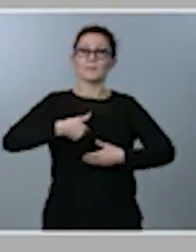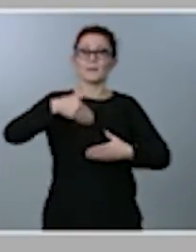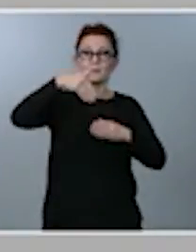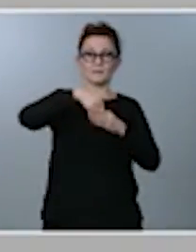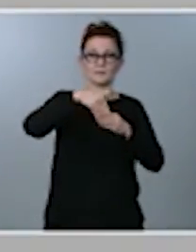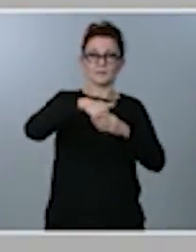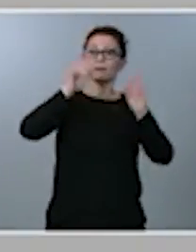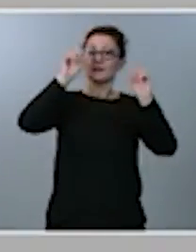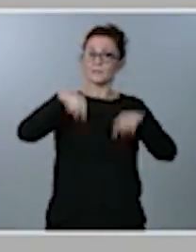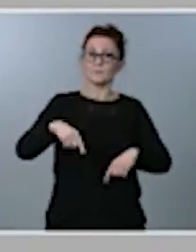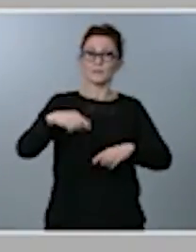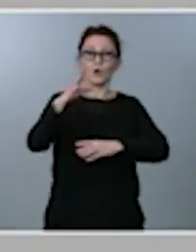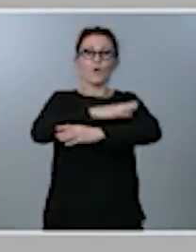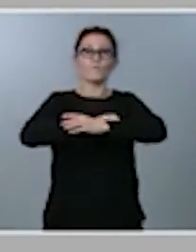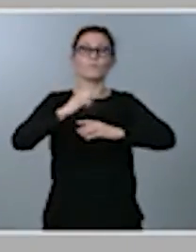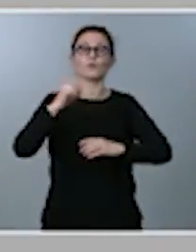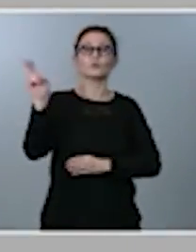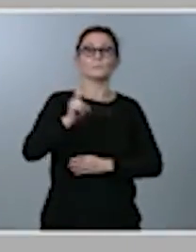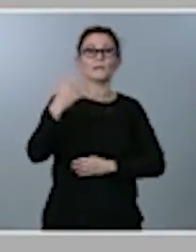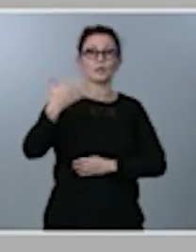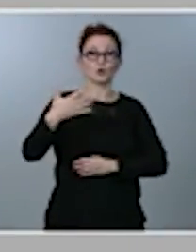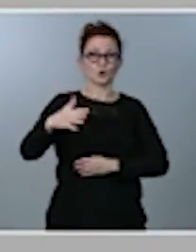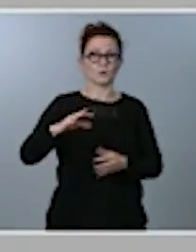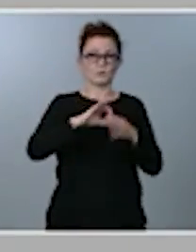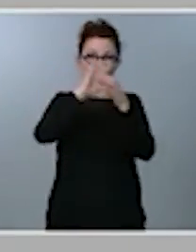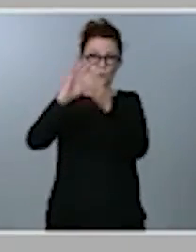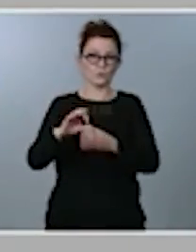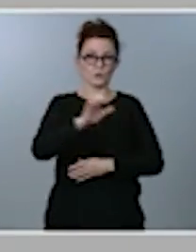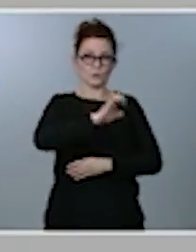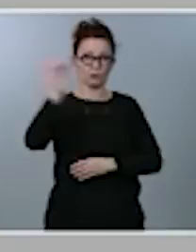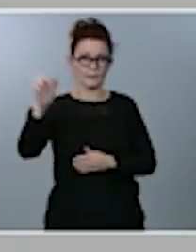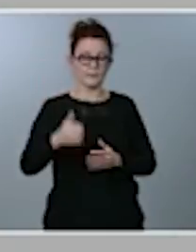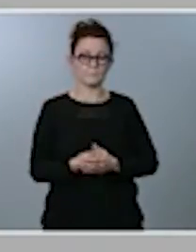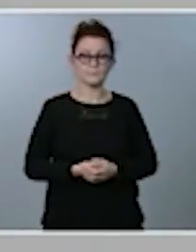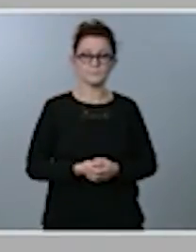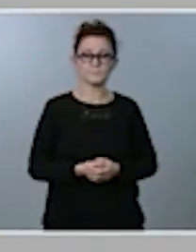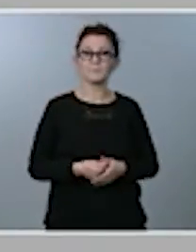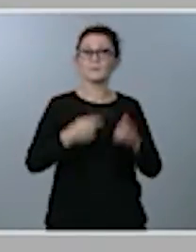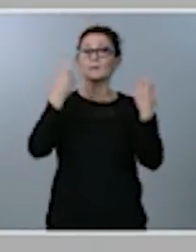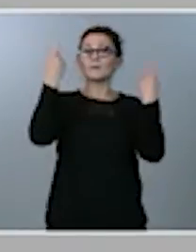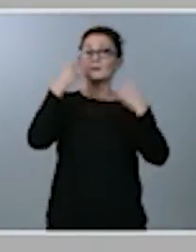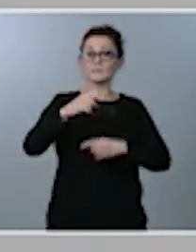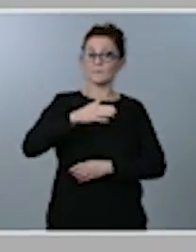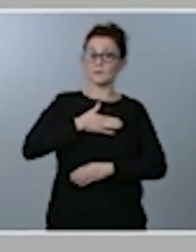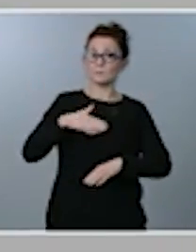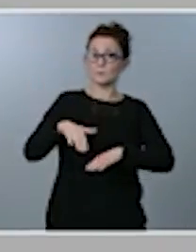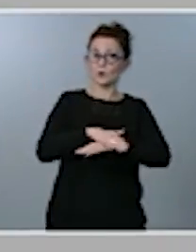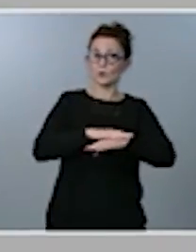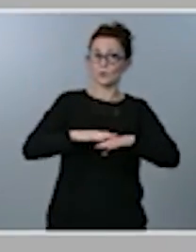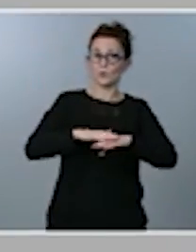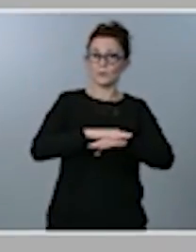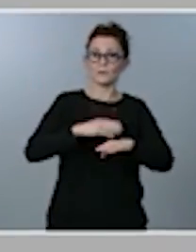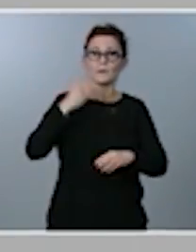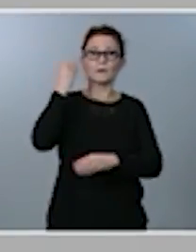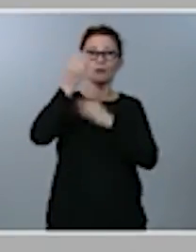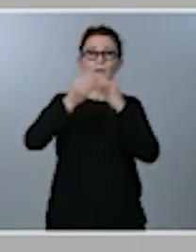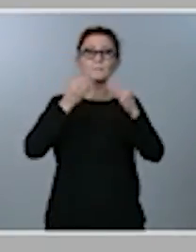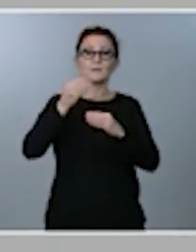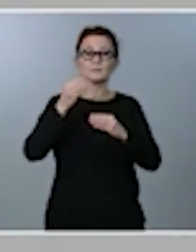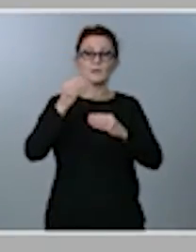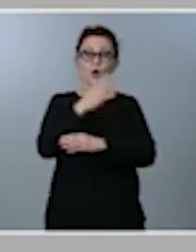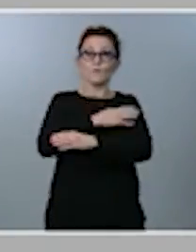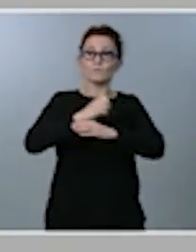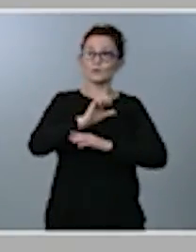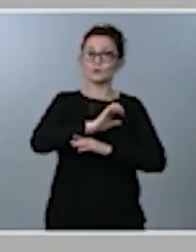fondos procedentes de la Unión Europea. Saben que este Gobierno piensa que la ejecución de estos fondos europeos puede